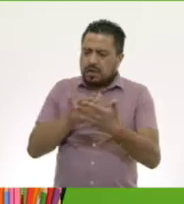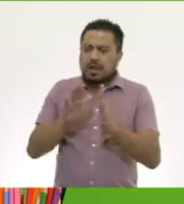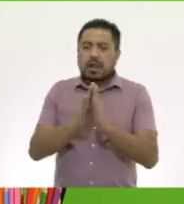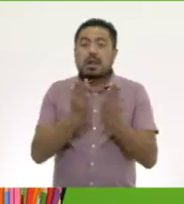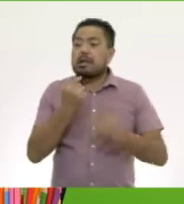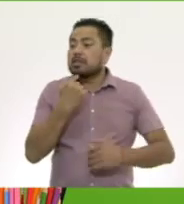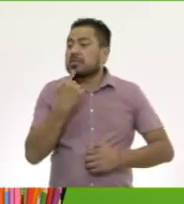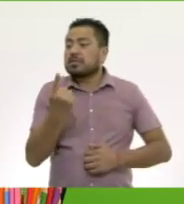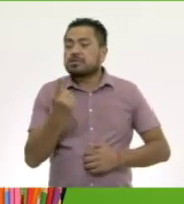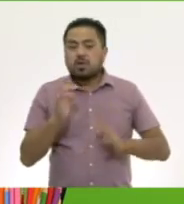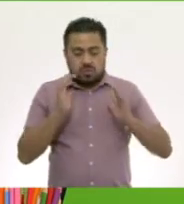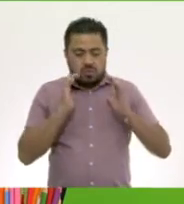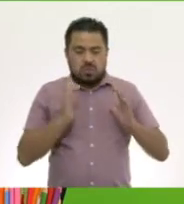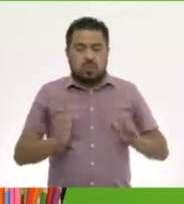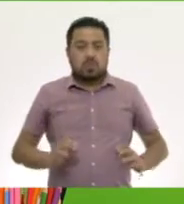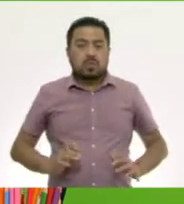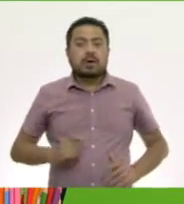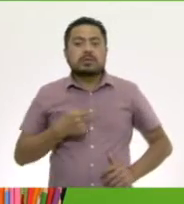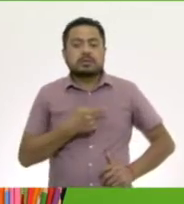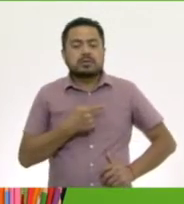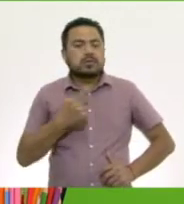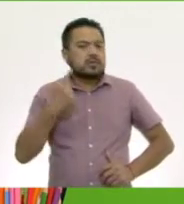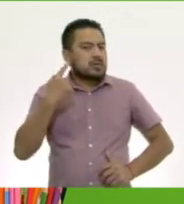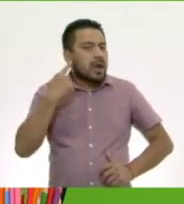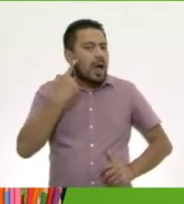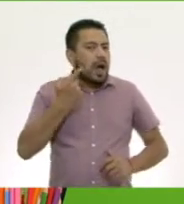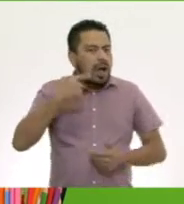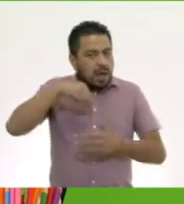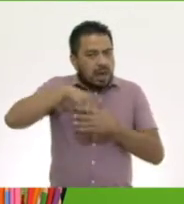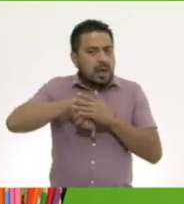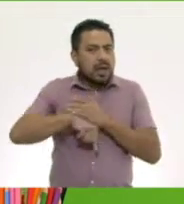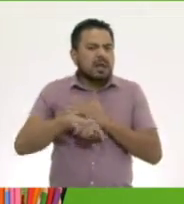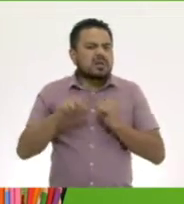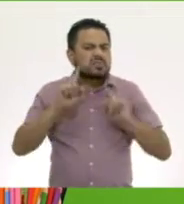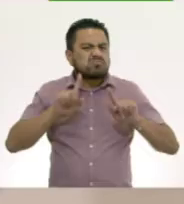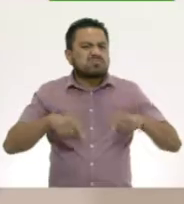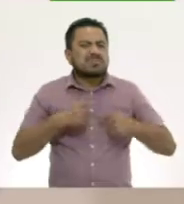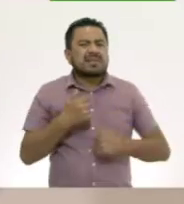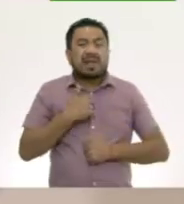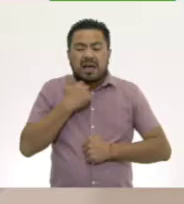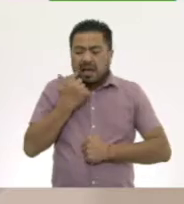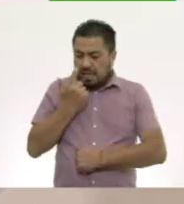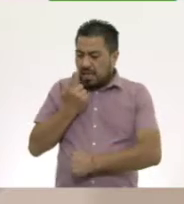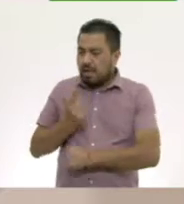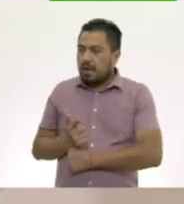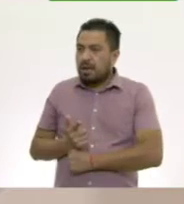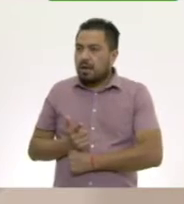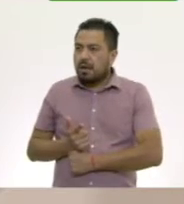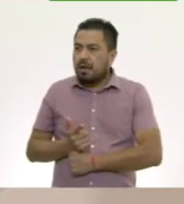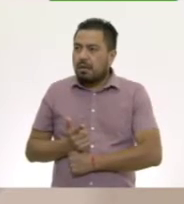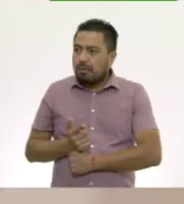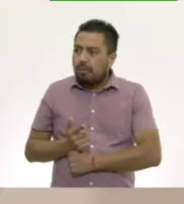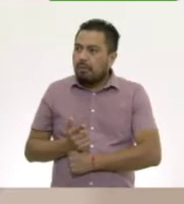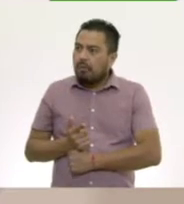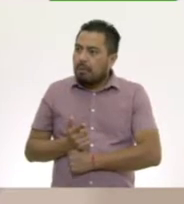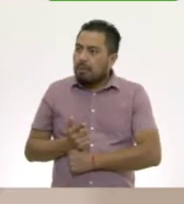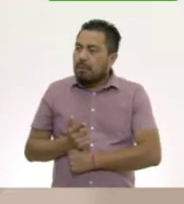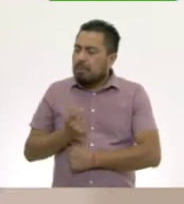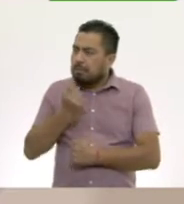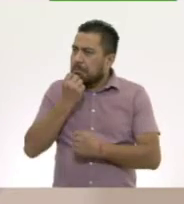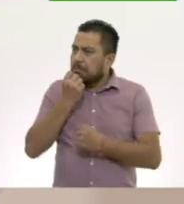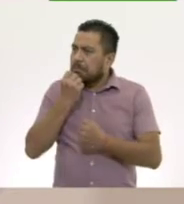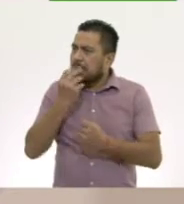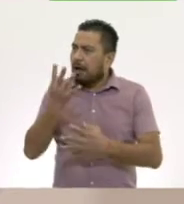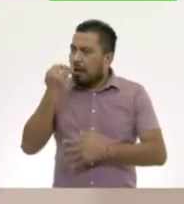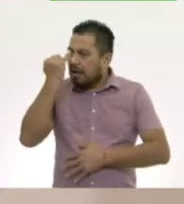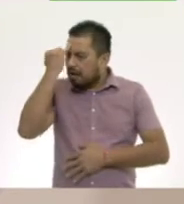decía que el cuerpo es un instrumento sonoro. Y quiero descubrirlo. ¡Guau! Esa es una magnífica idea.